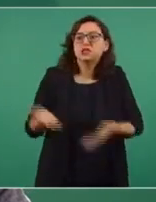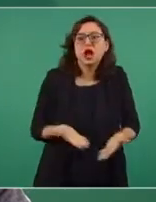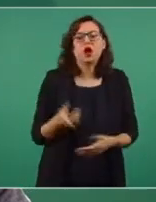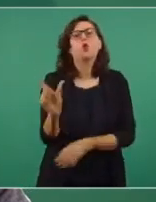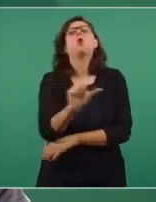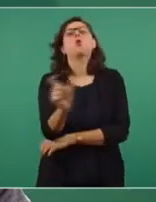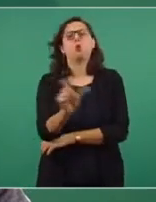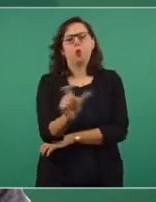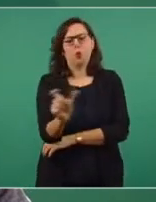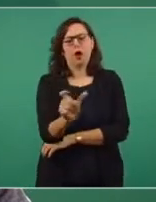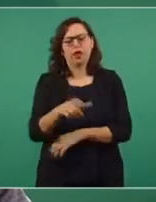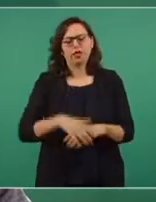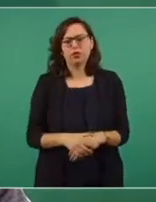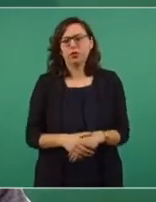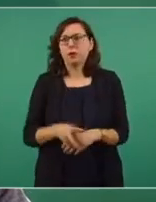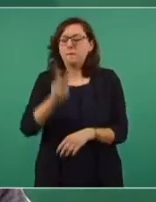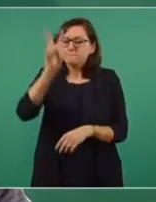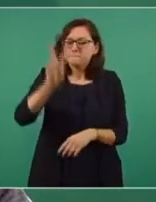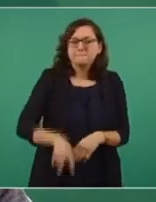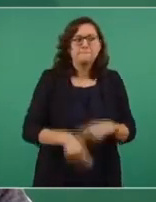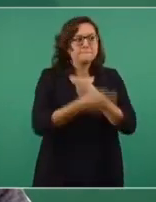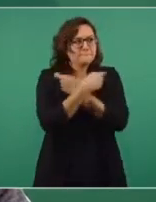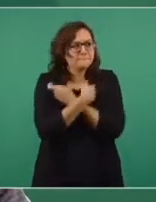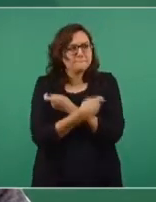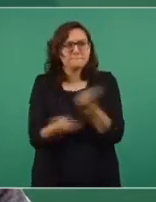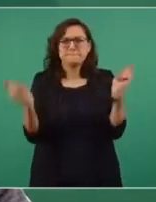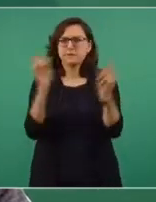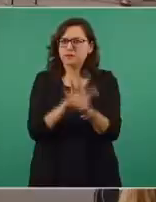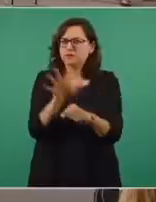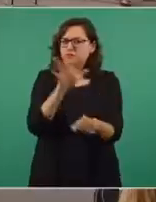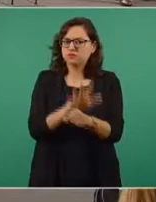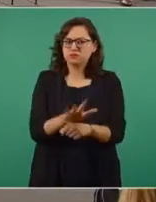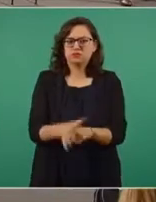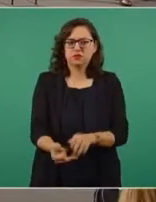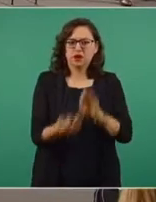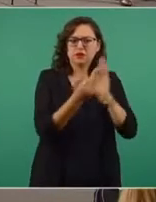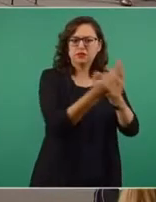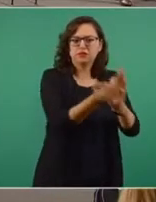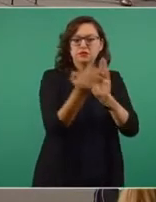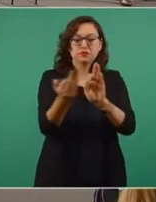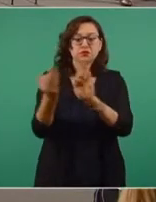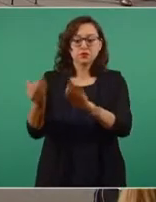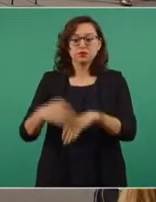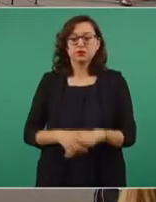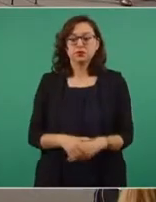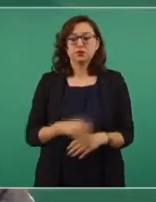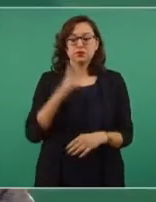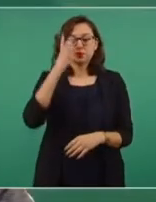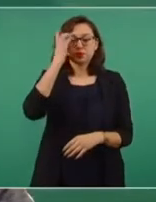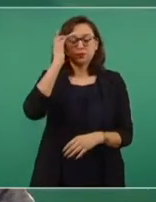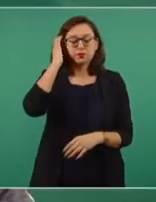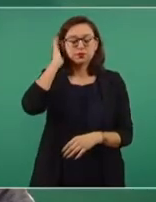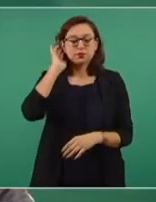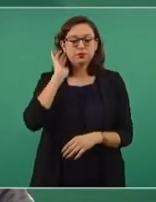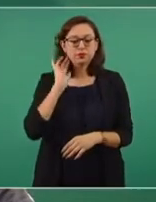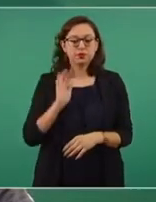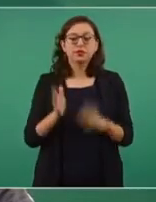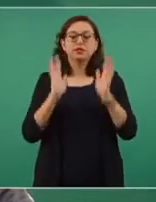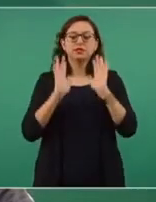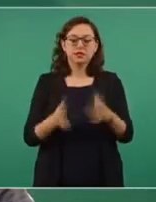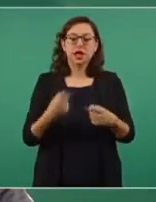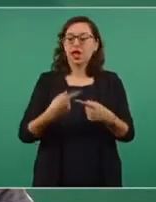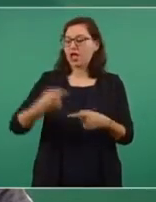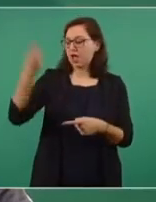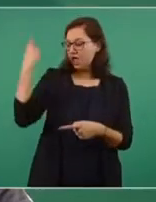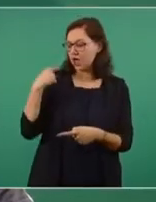garantizaremos un abasto sin intermediarios? La respuesta es, desde enero empezaron las